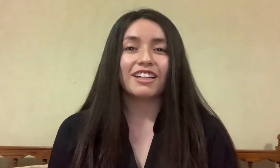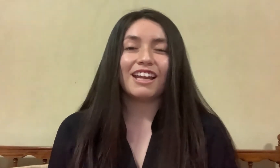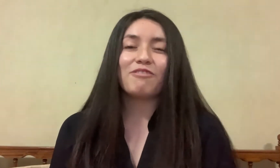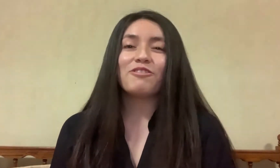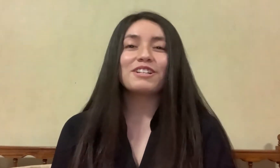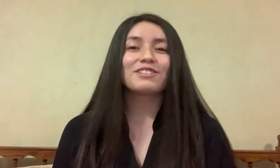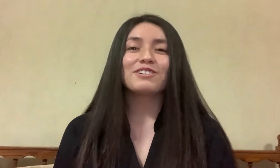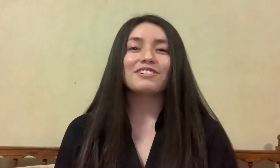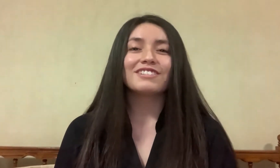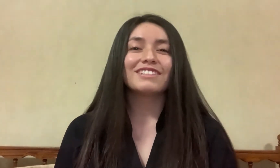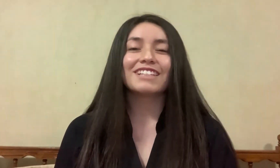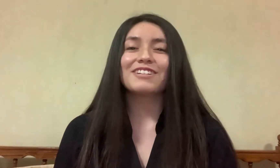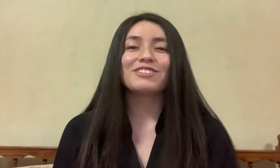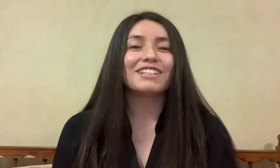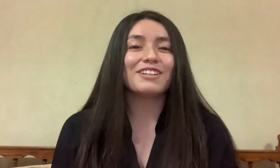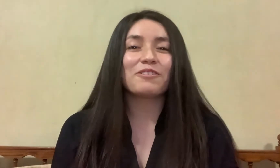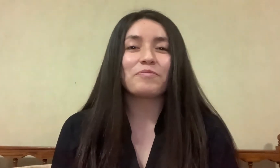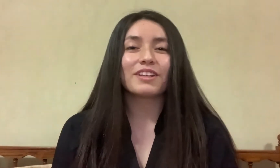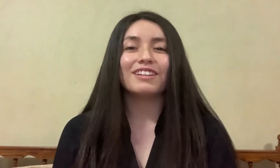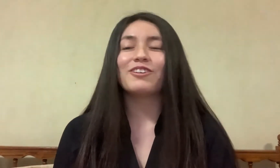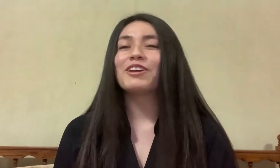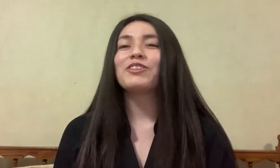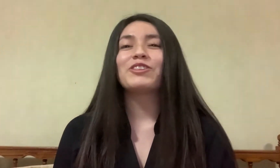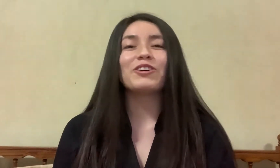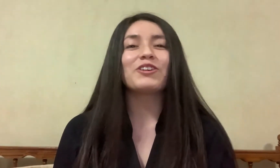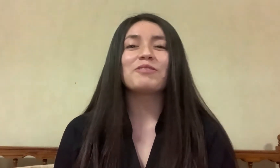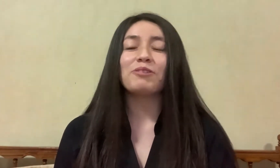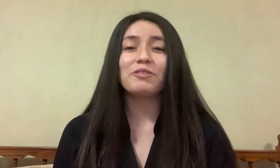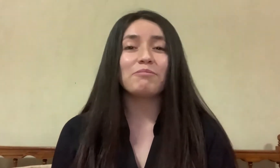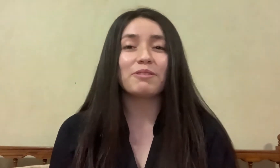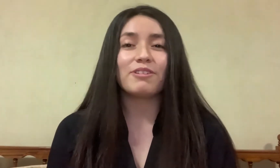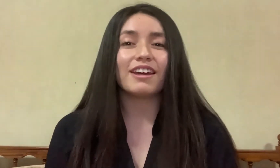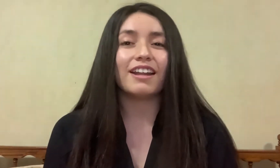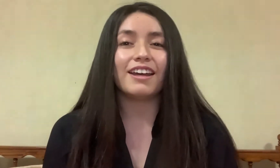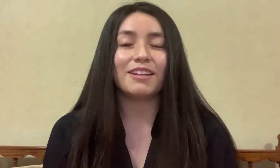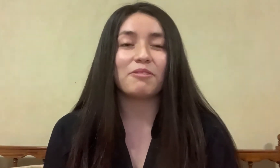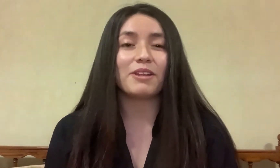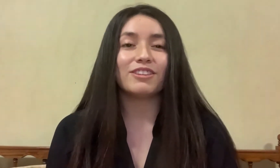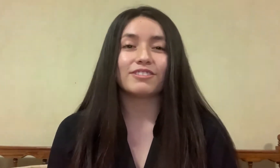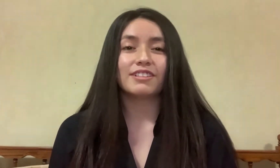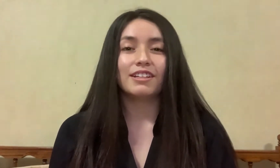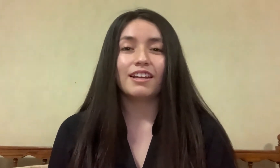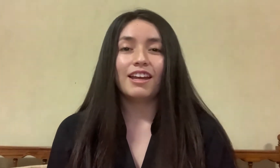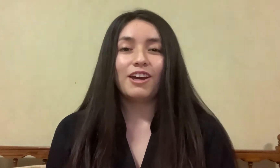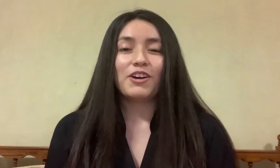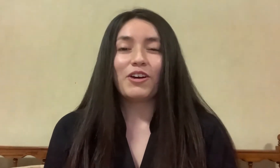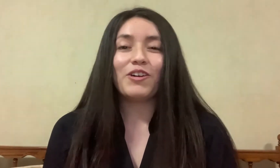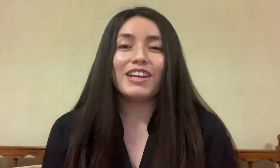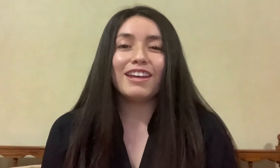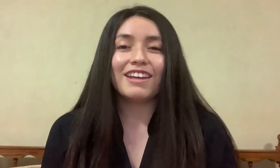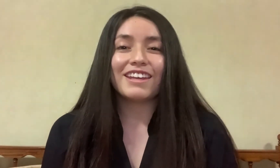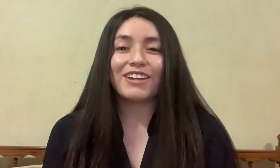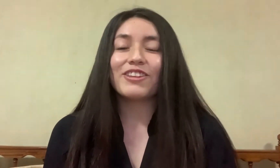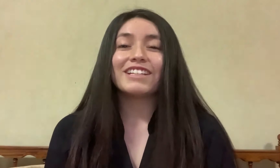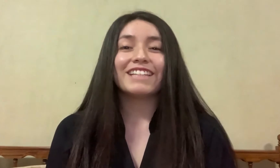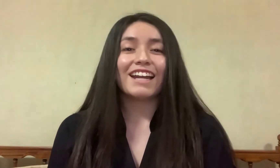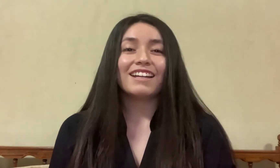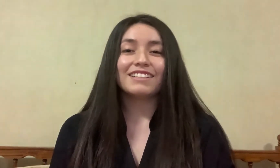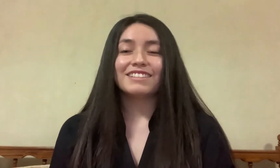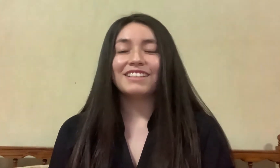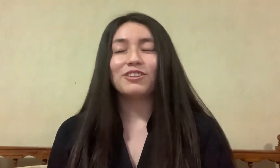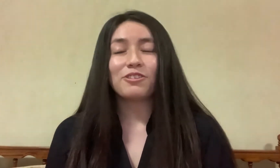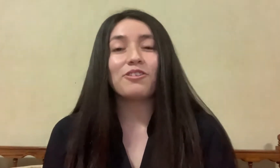acá. El esfuerzo ya se consiguió. Lo dieron todo y por fin pudimos llegar a este momento. Hoy quiero